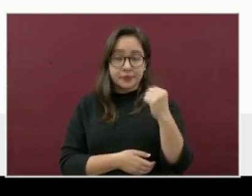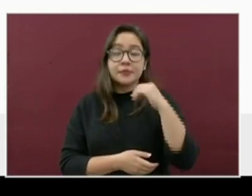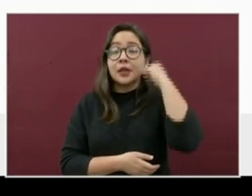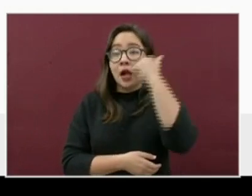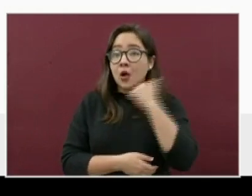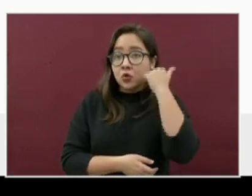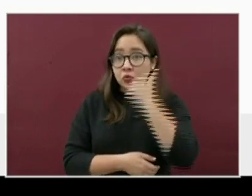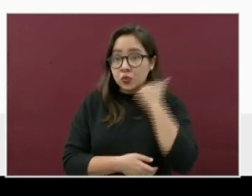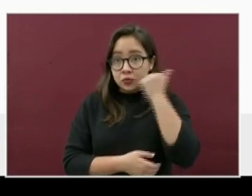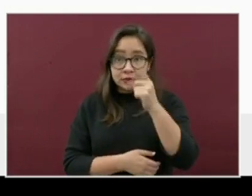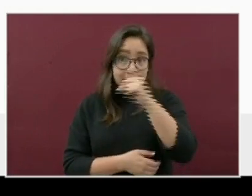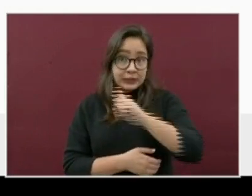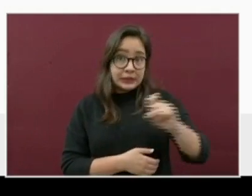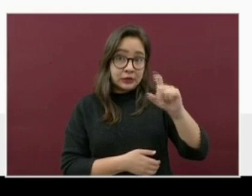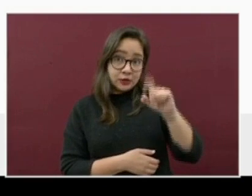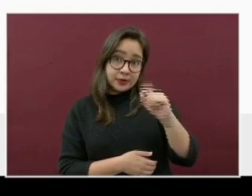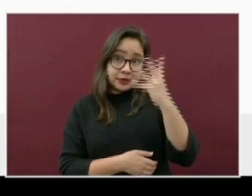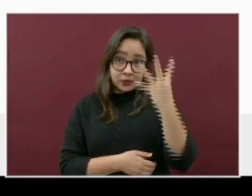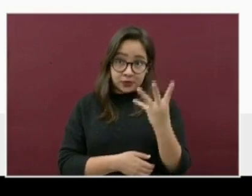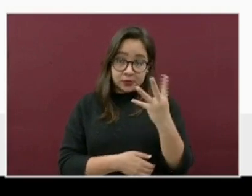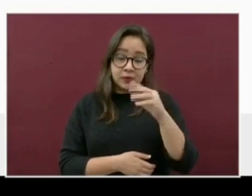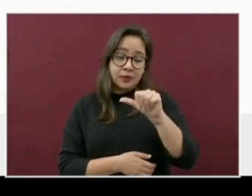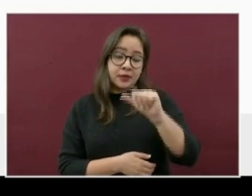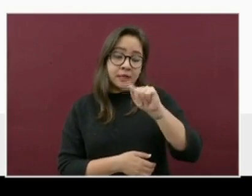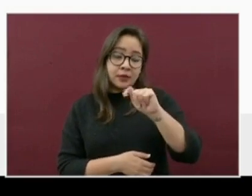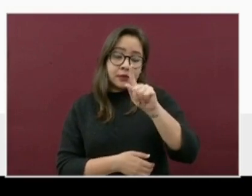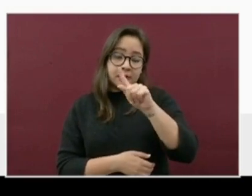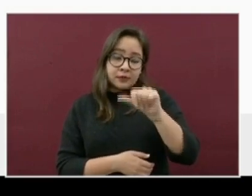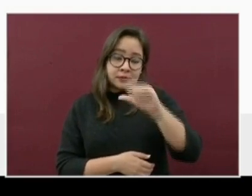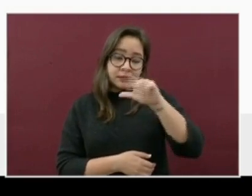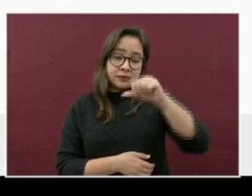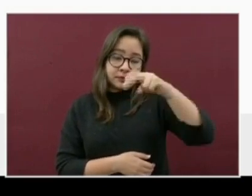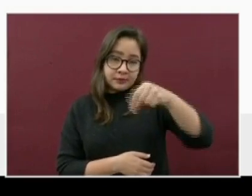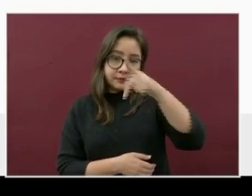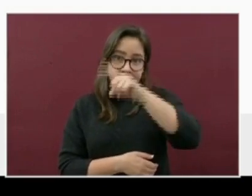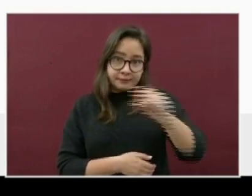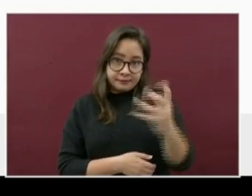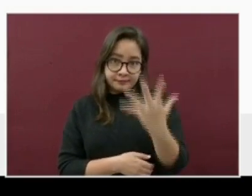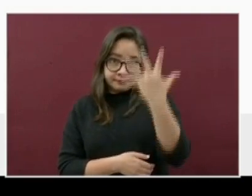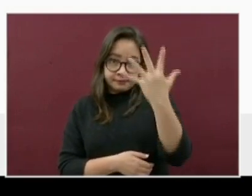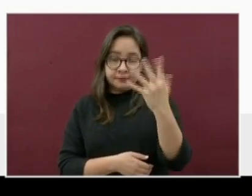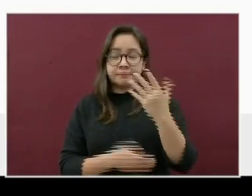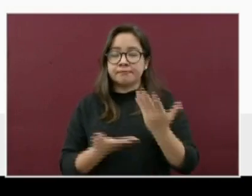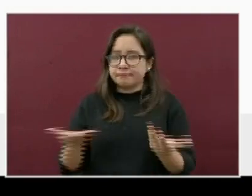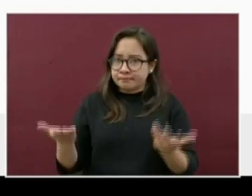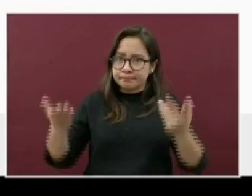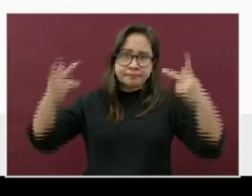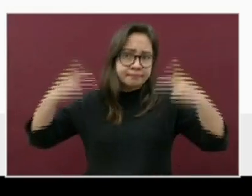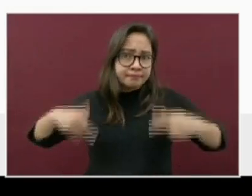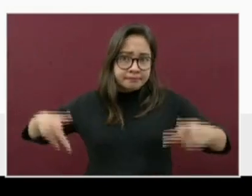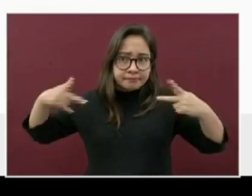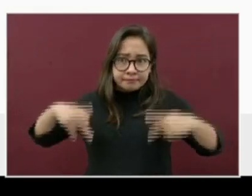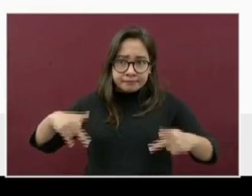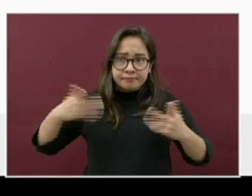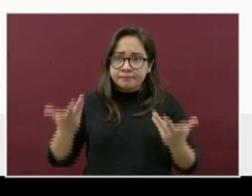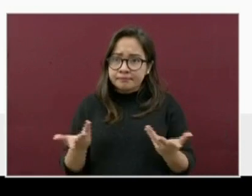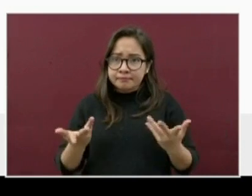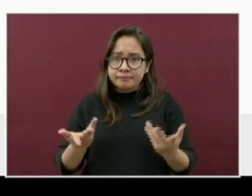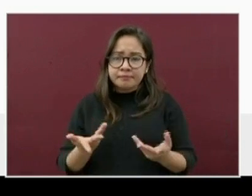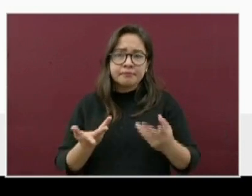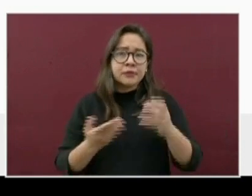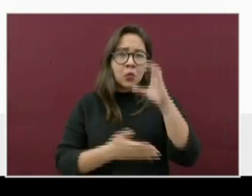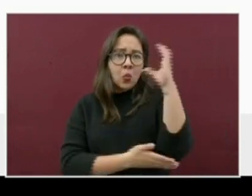Actopan, 124. Y Atzakan, con 105. Los casos acumulados y activos en